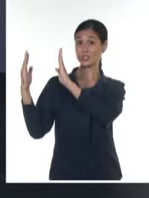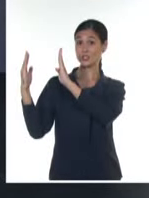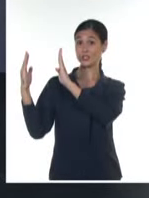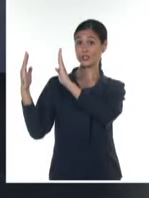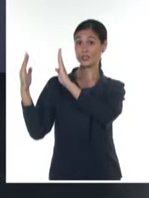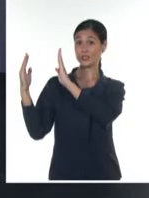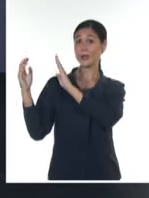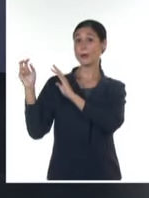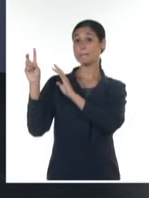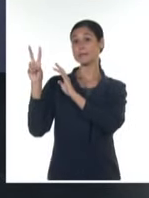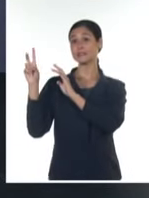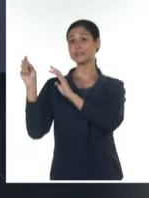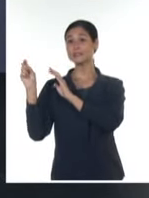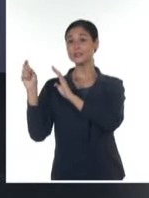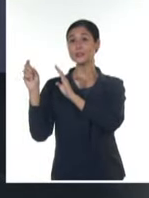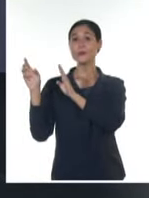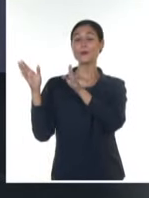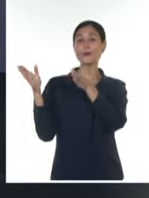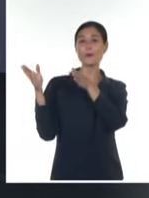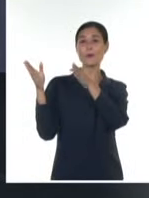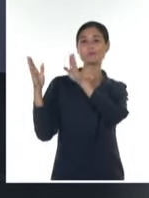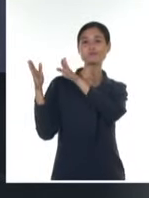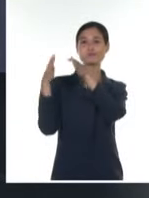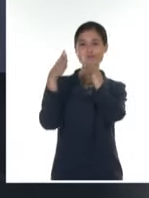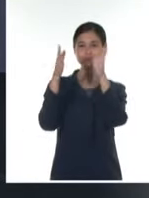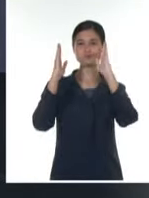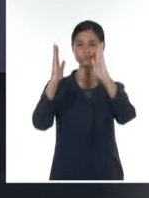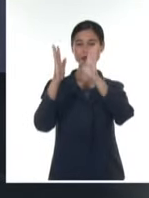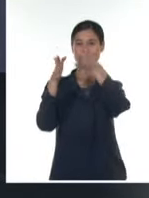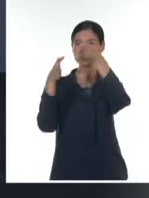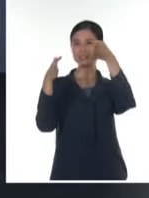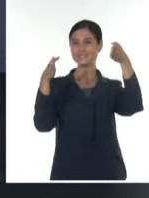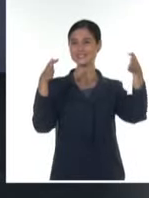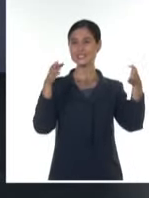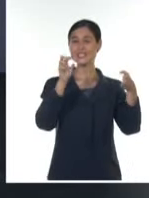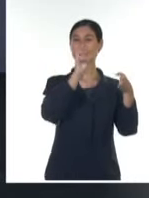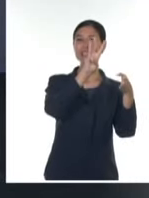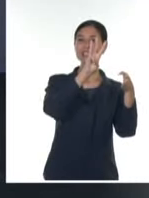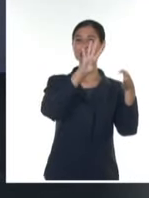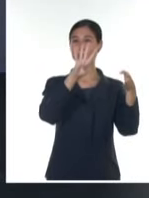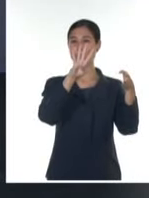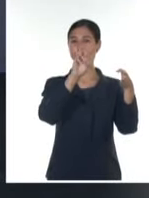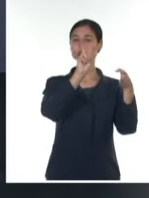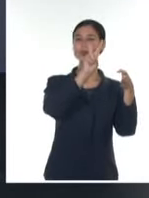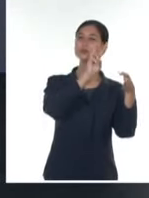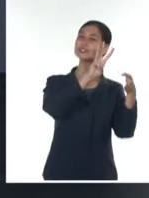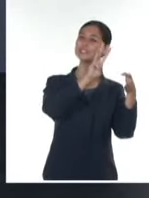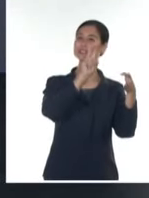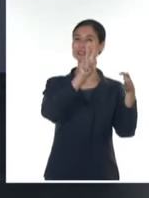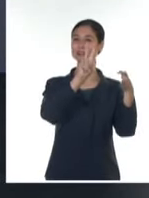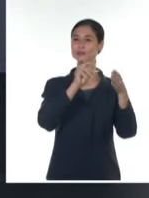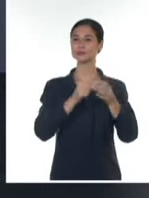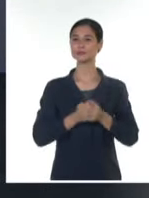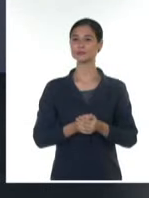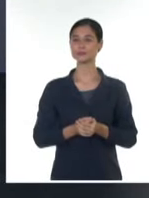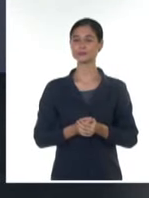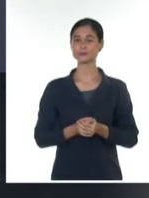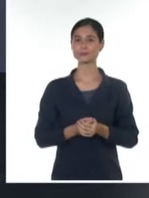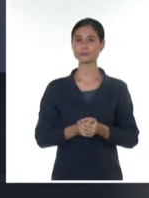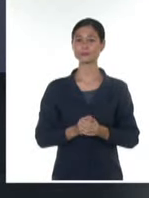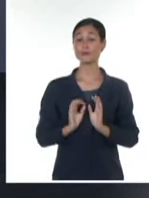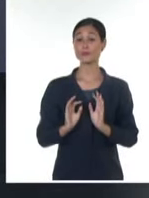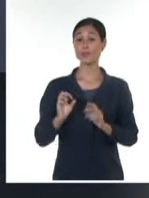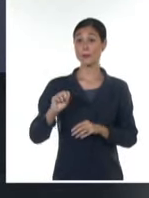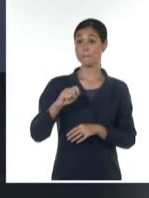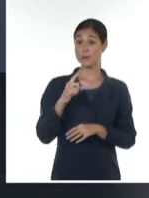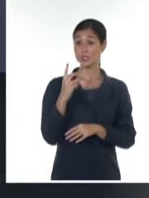33 y 34 en la región oriental de nuestro país, fundamentalmente zonas del interior y costa sur. Las mínimas de la madrugada como hasta